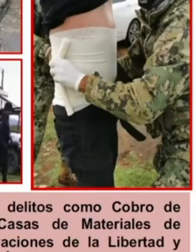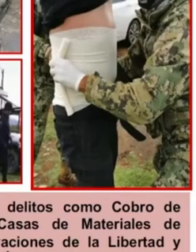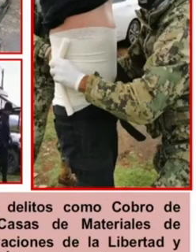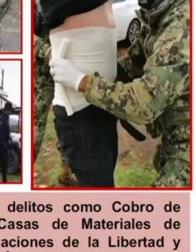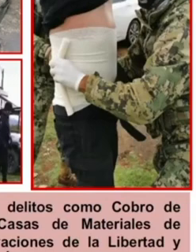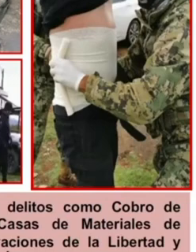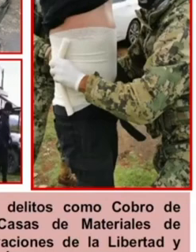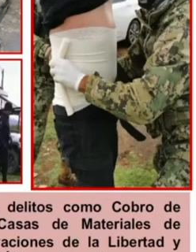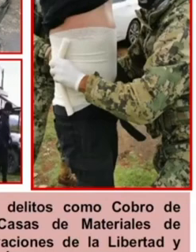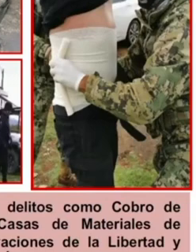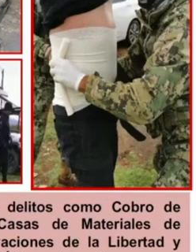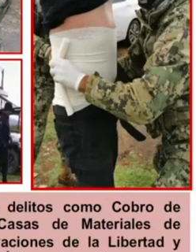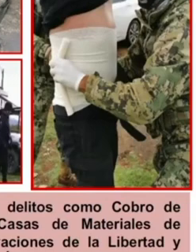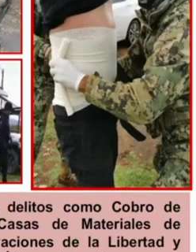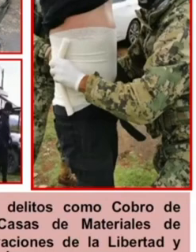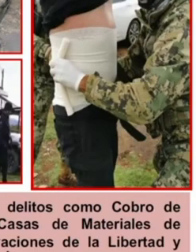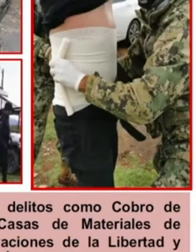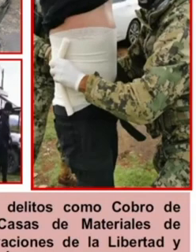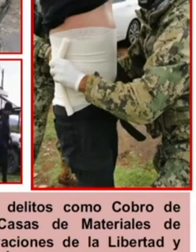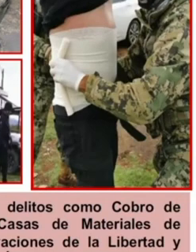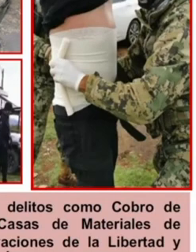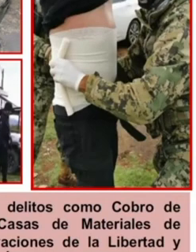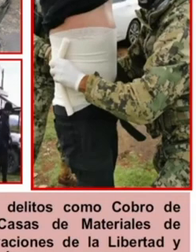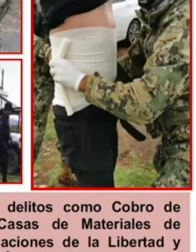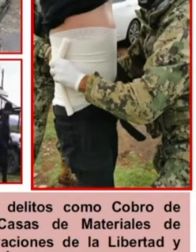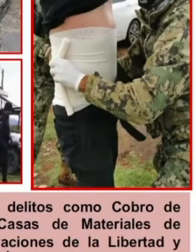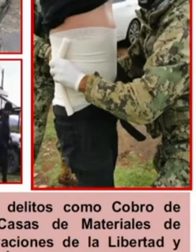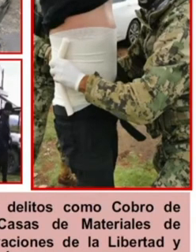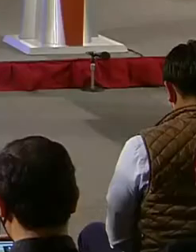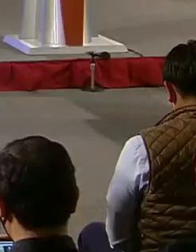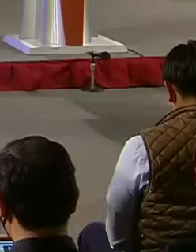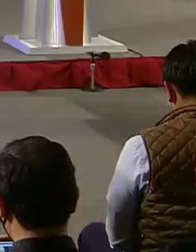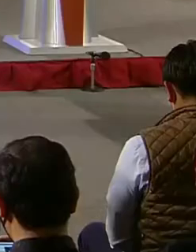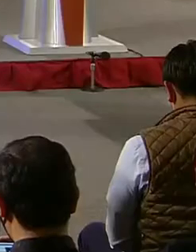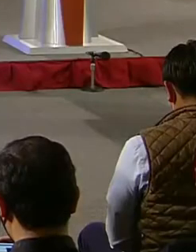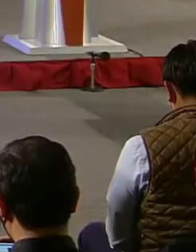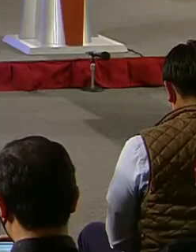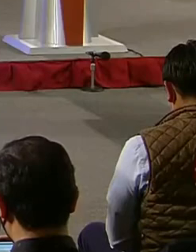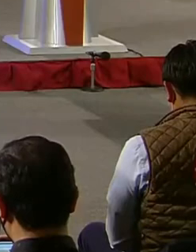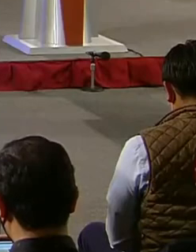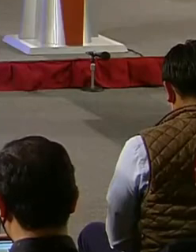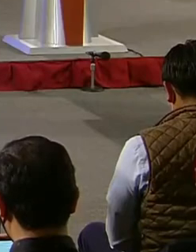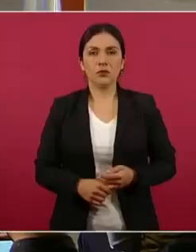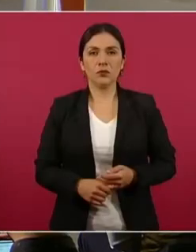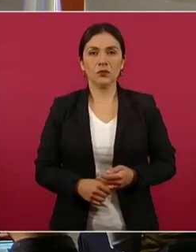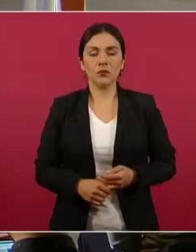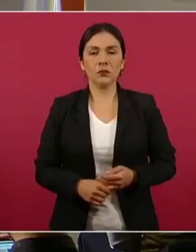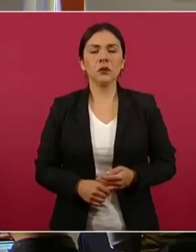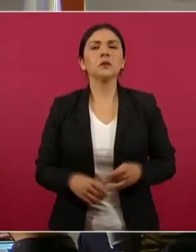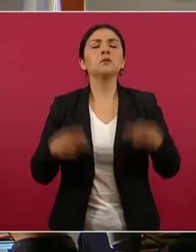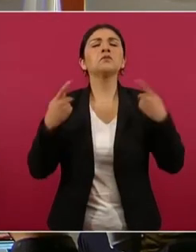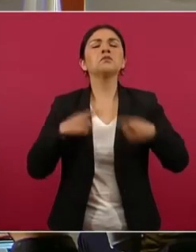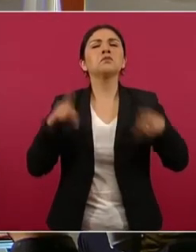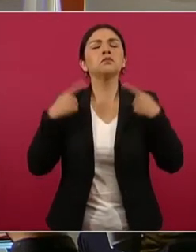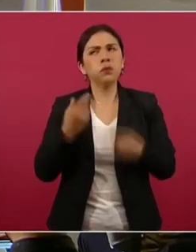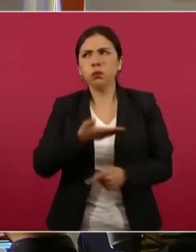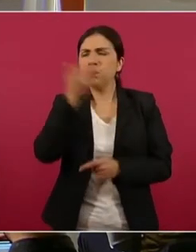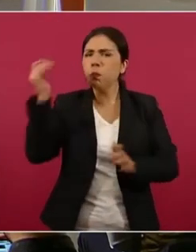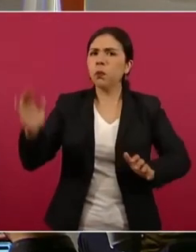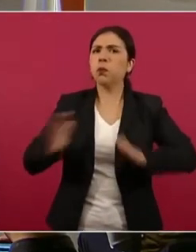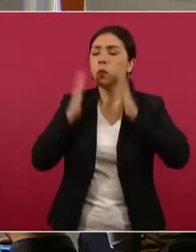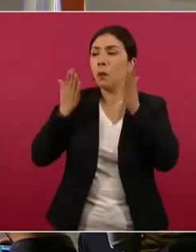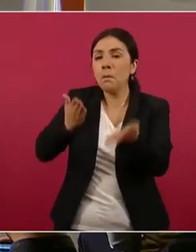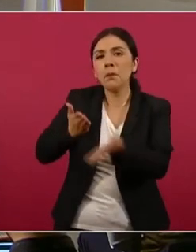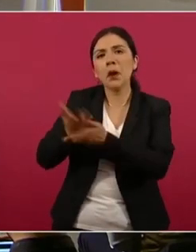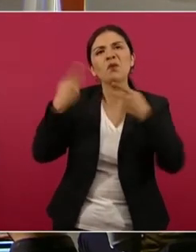mandamiento judicial, fue agredido por sujetos armados que se encontraban resguardados